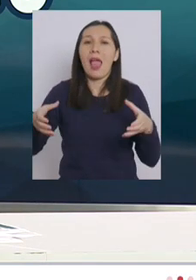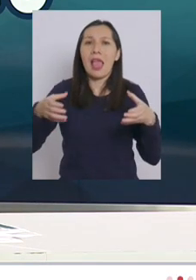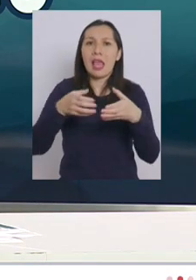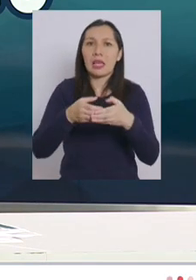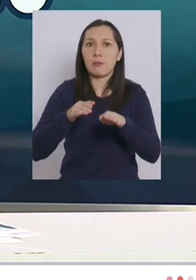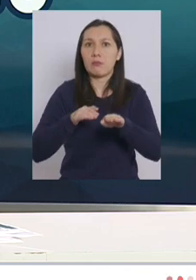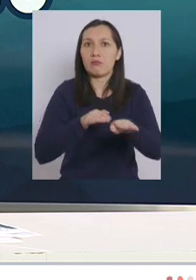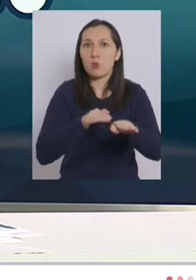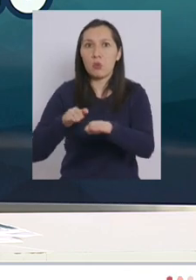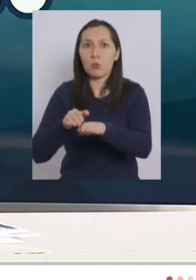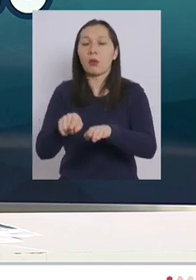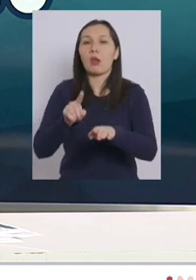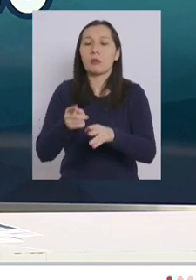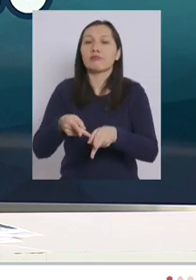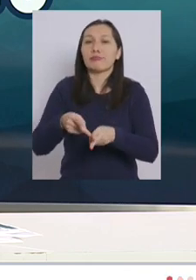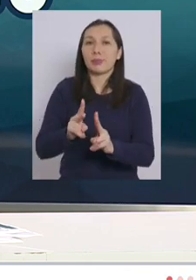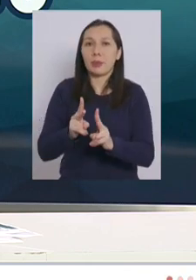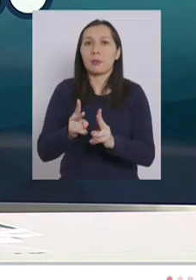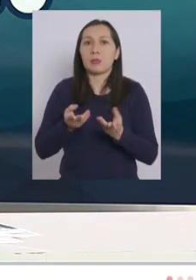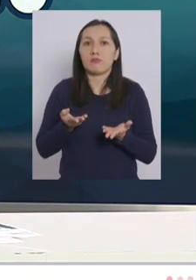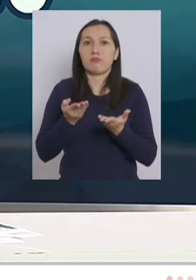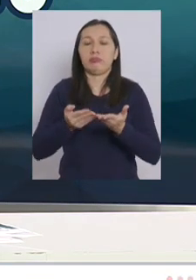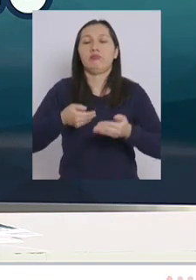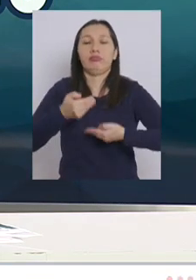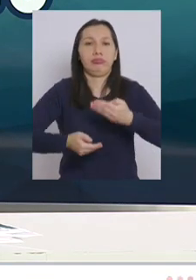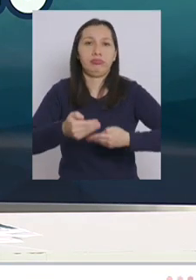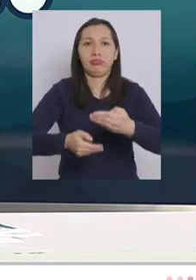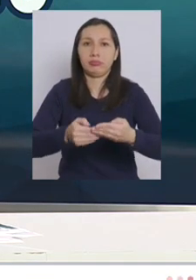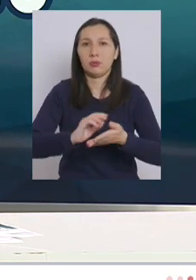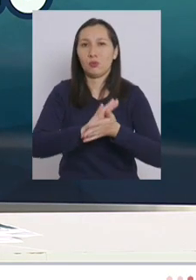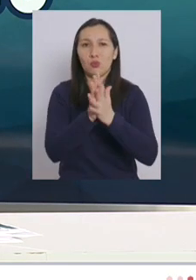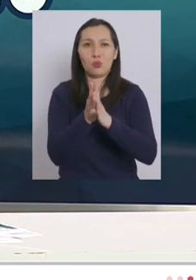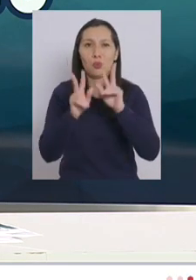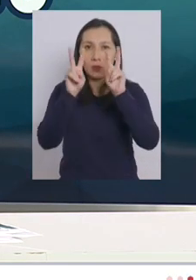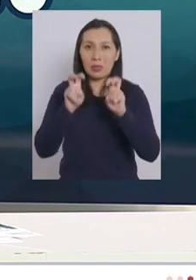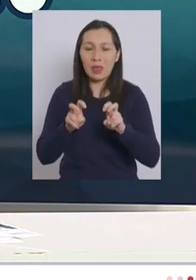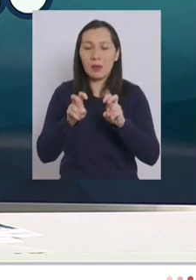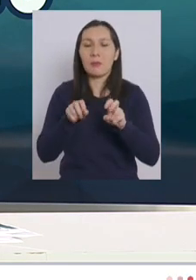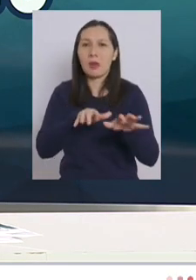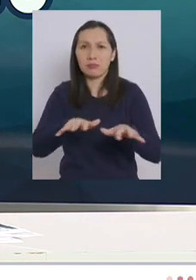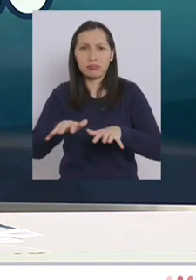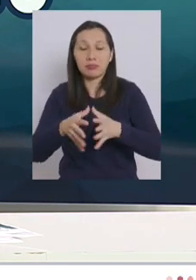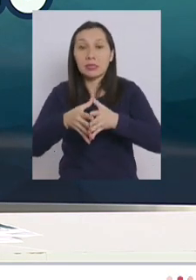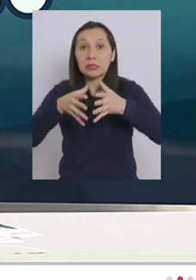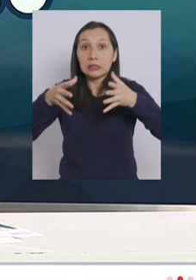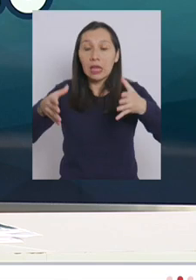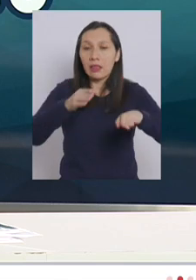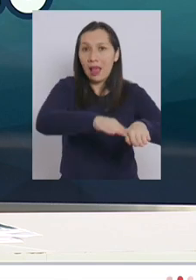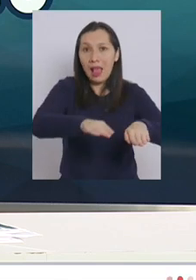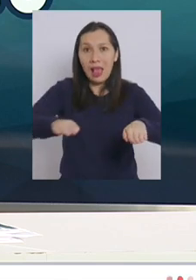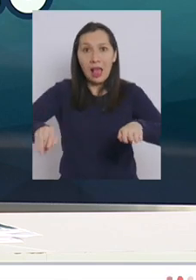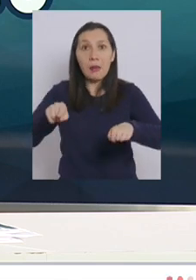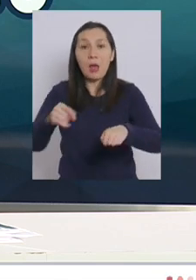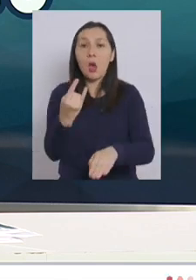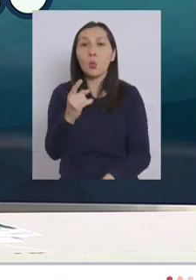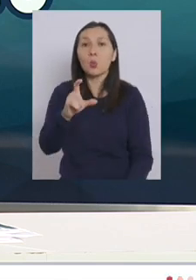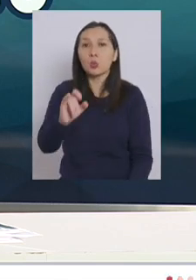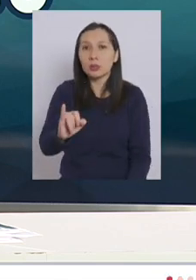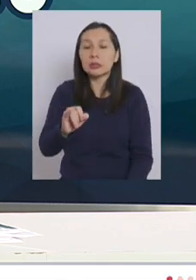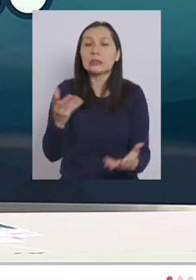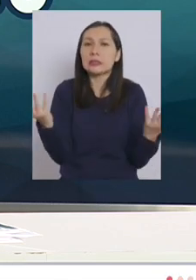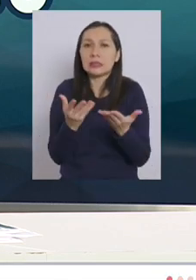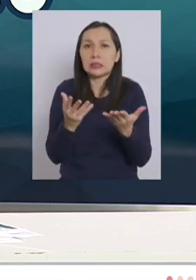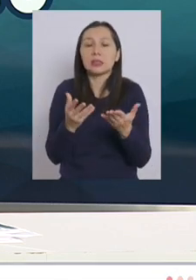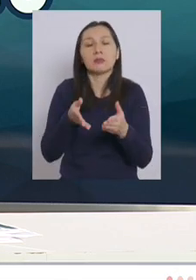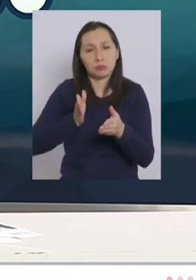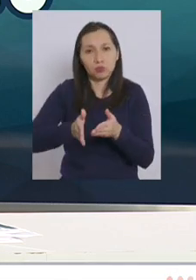que han permitido justamente poner en marcha todas estas, esta gran cantidad de camas críticas y que